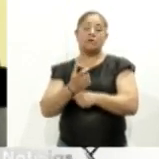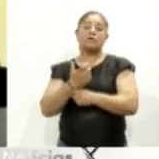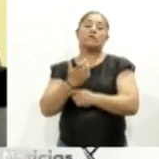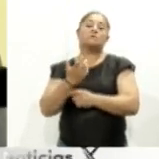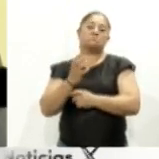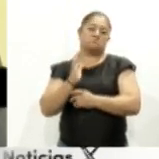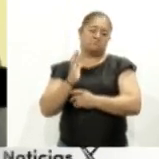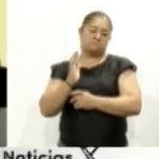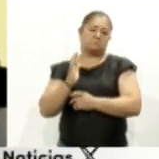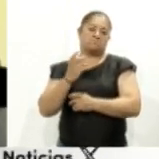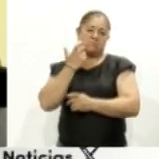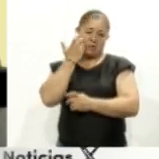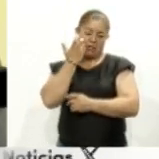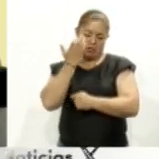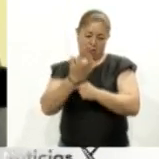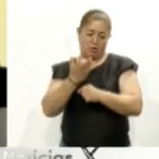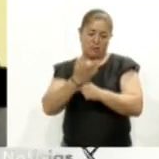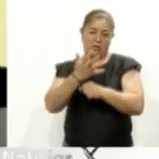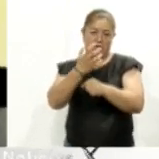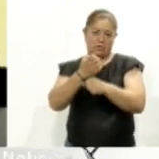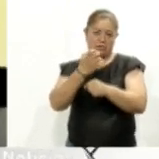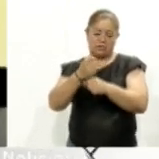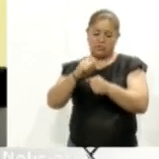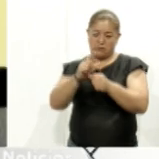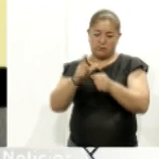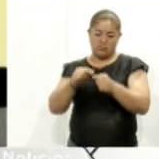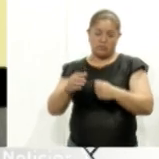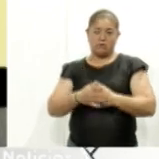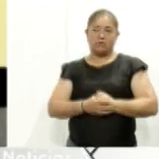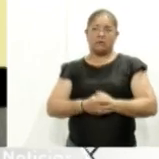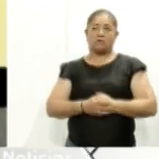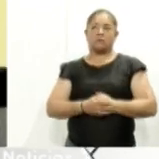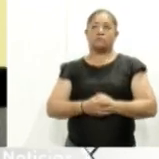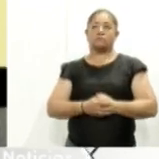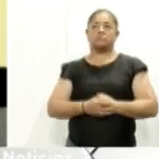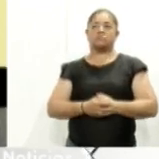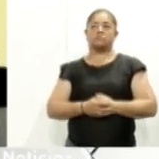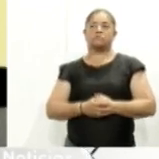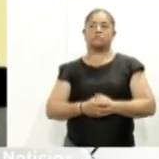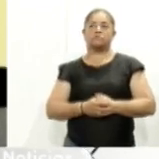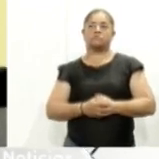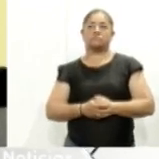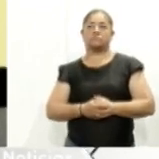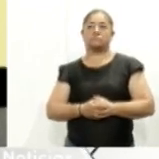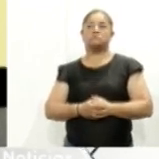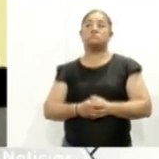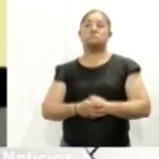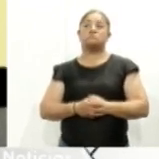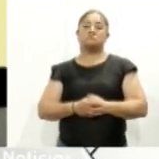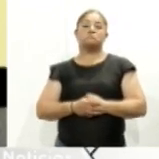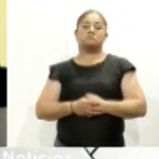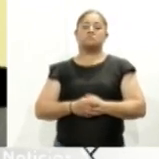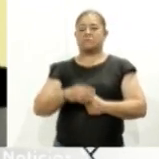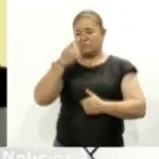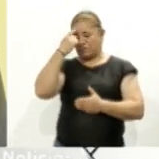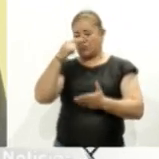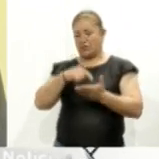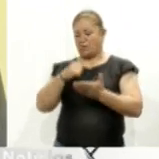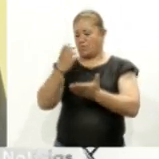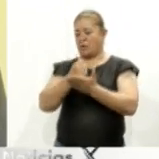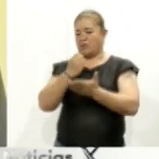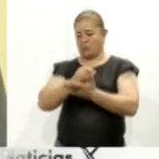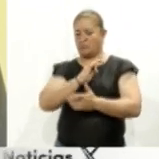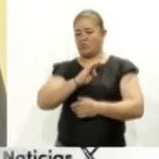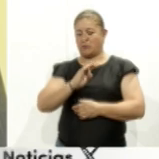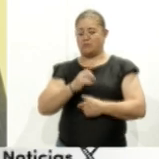5 nacional sin problema podemos traer alguno de los primeros cinco lugares esperemos traer los